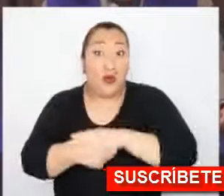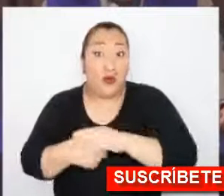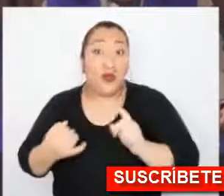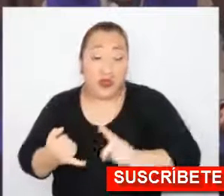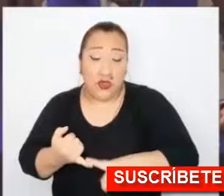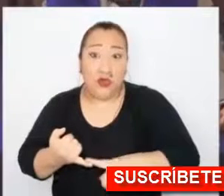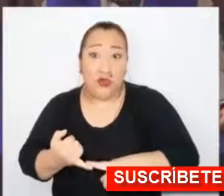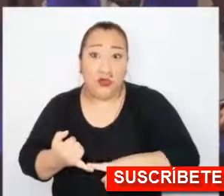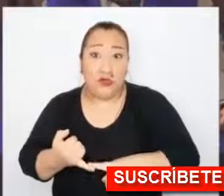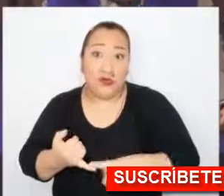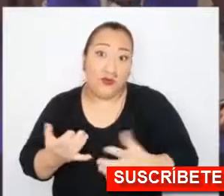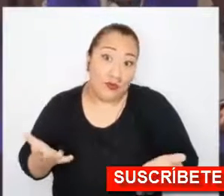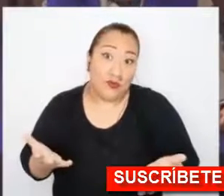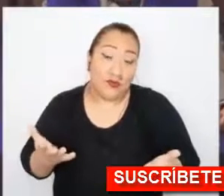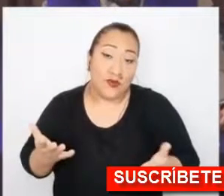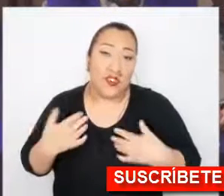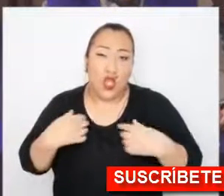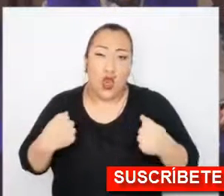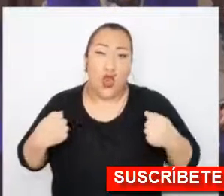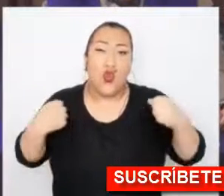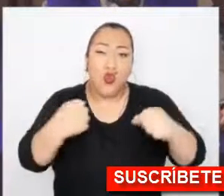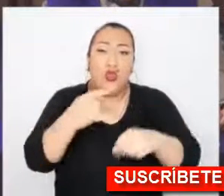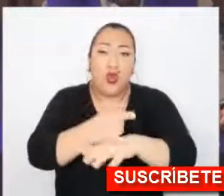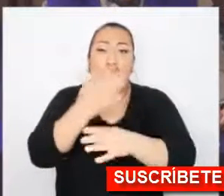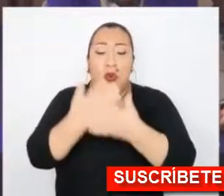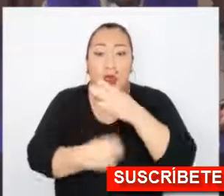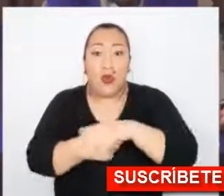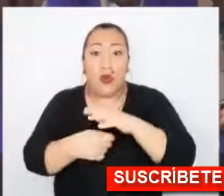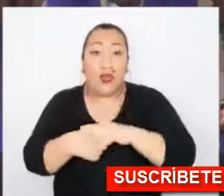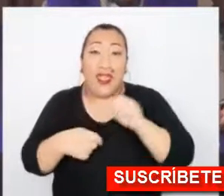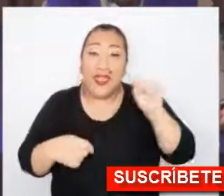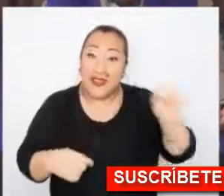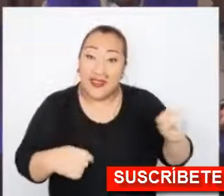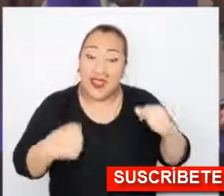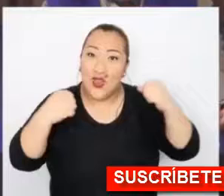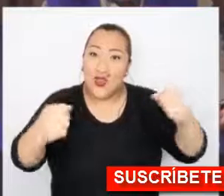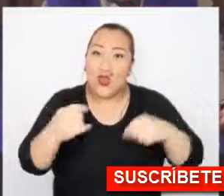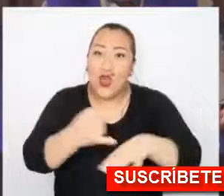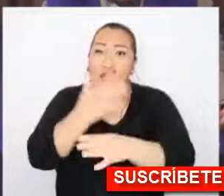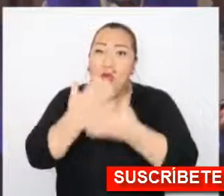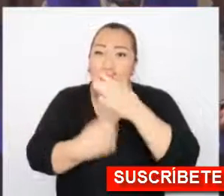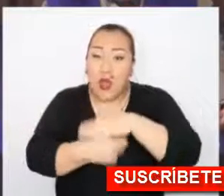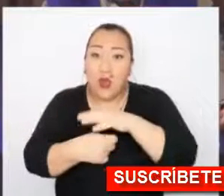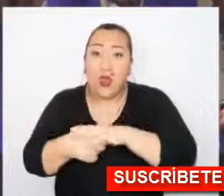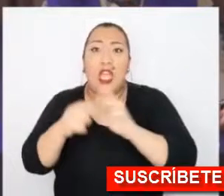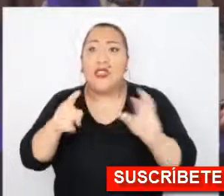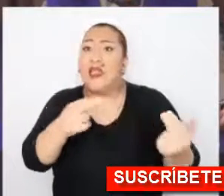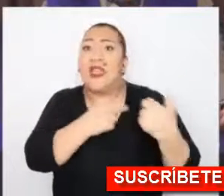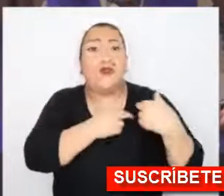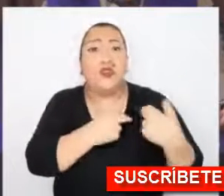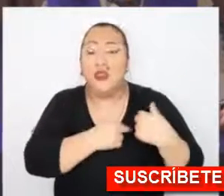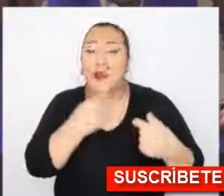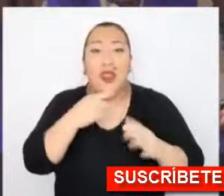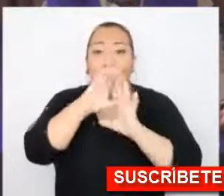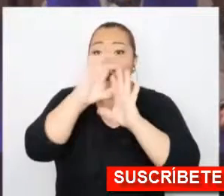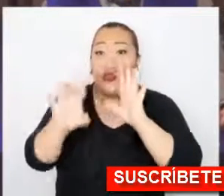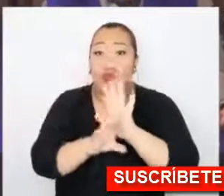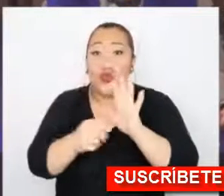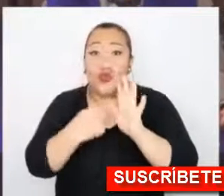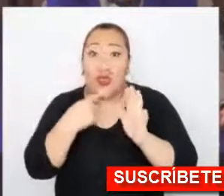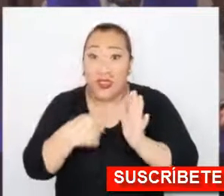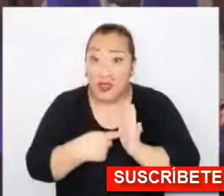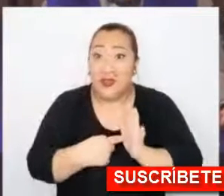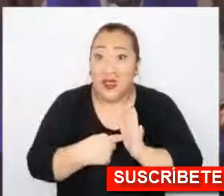la lucha contra la corrupción, el combate contra la corrupción. El combate contra la corrupción es un deber